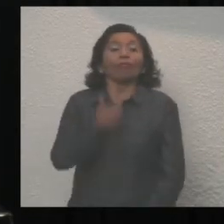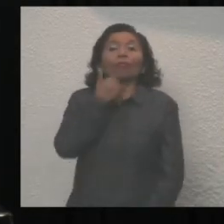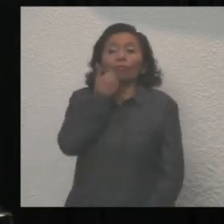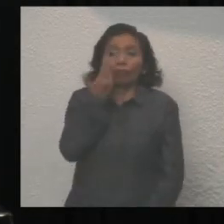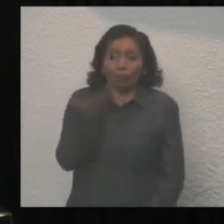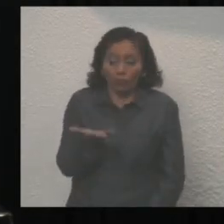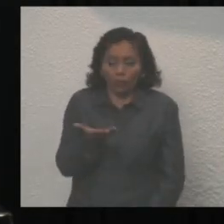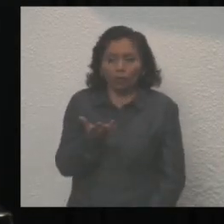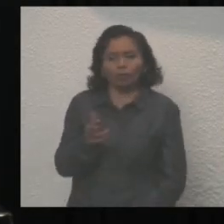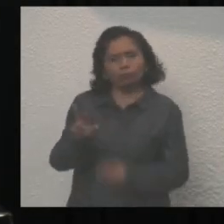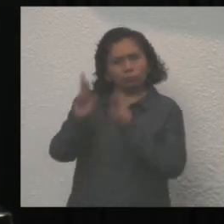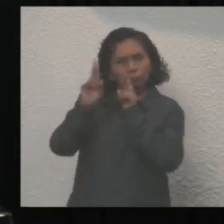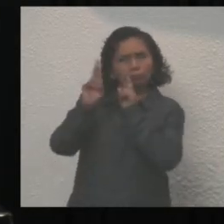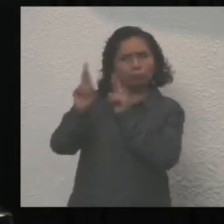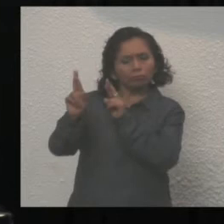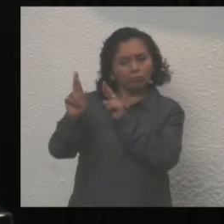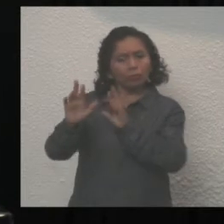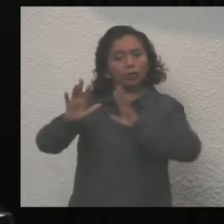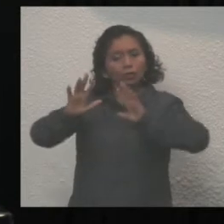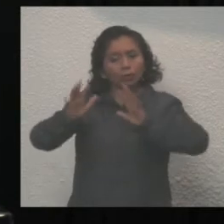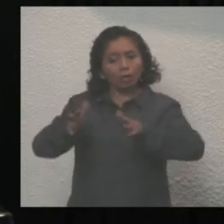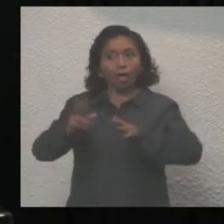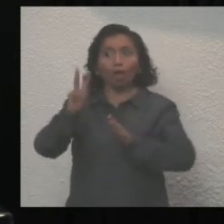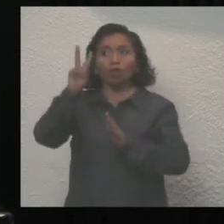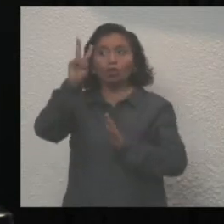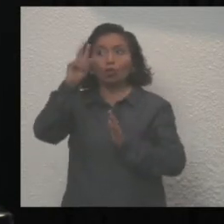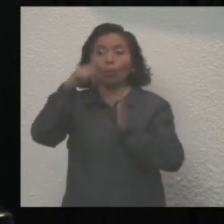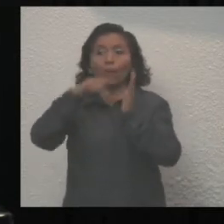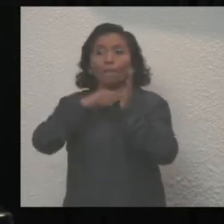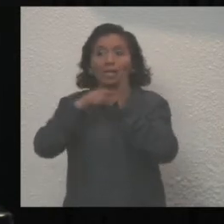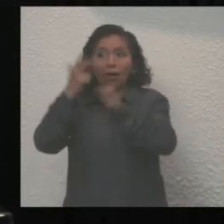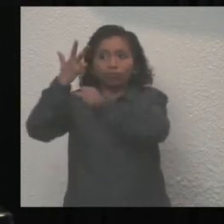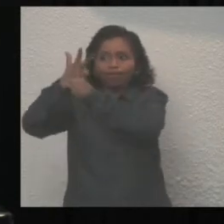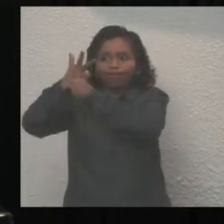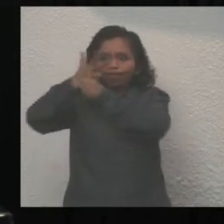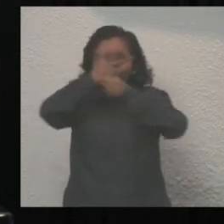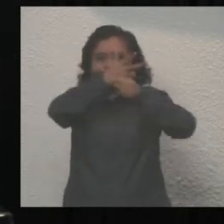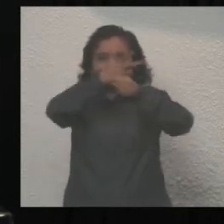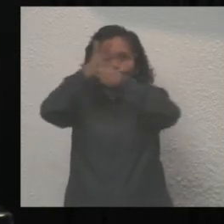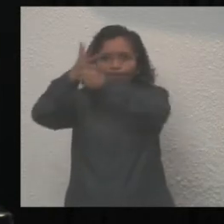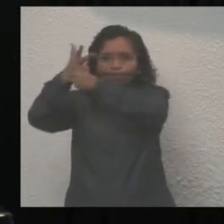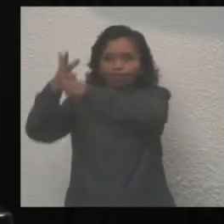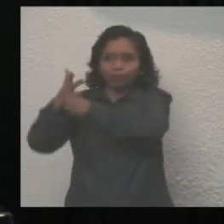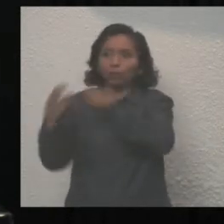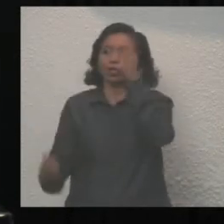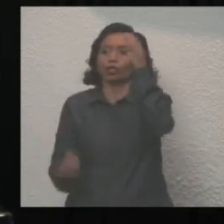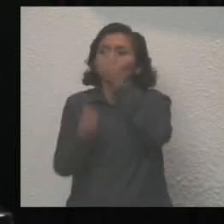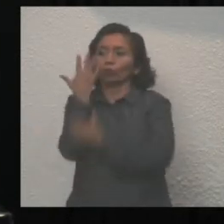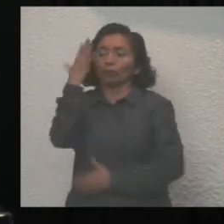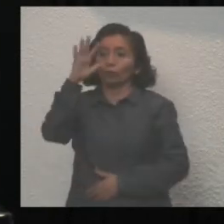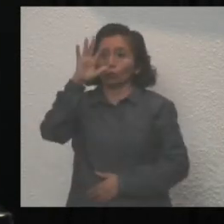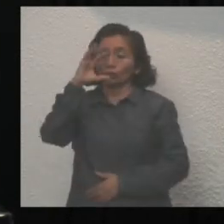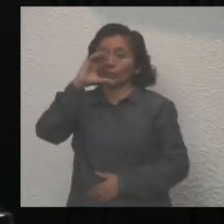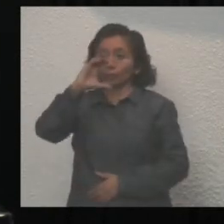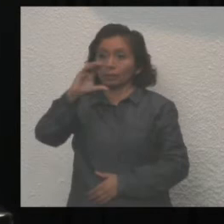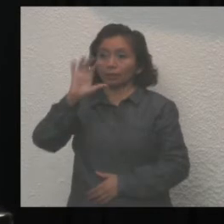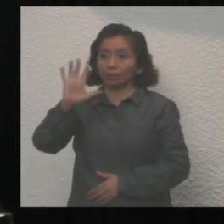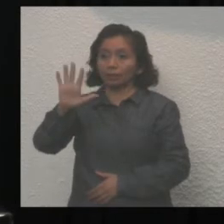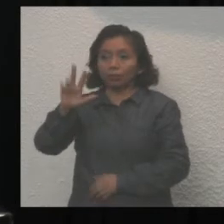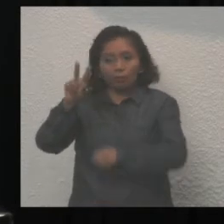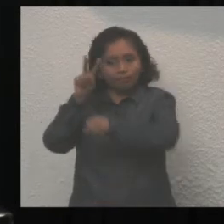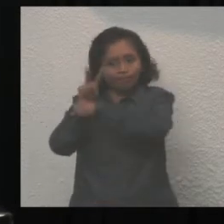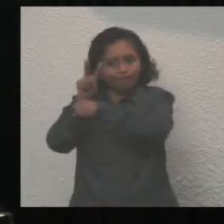Quiero reconocer la instalación de más de dos mil cámaras de seguridad y el nuevo C5, que sí, es un centro de